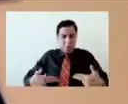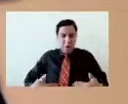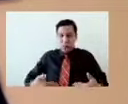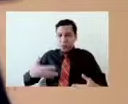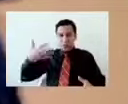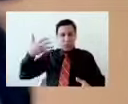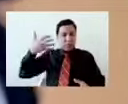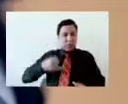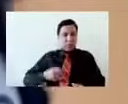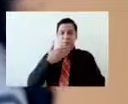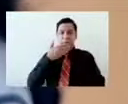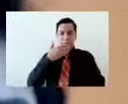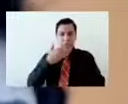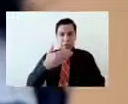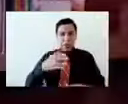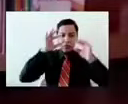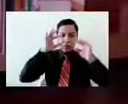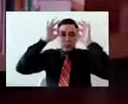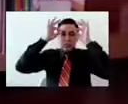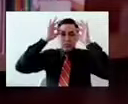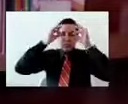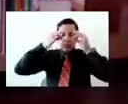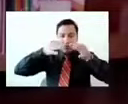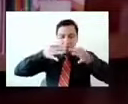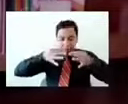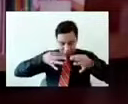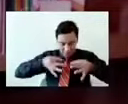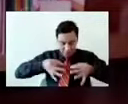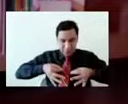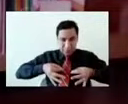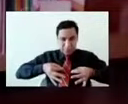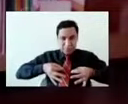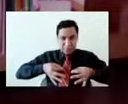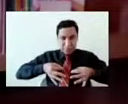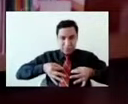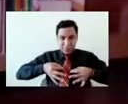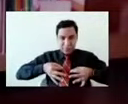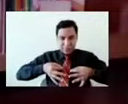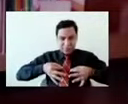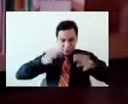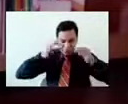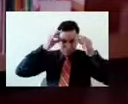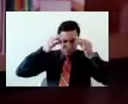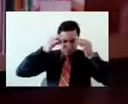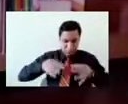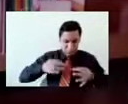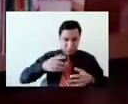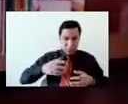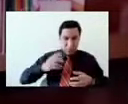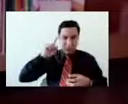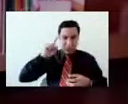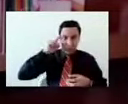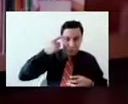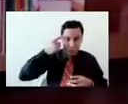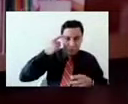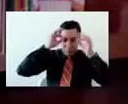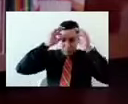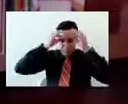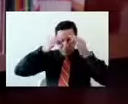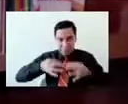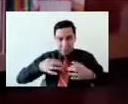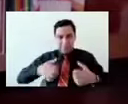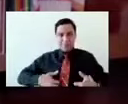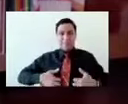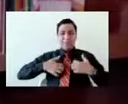Escucha activa no solamente con el oído, con todo nuestro cuerpo. De acuerdo. Y fíjate que